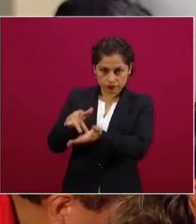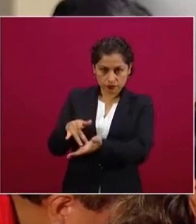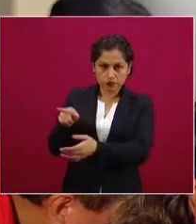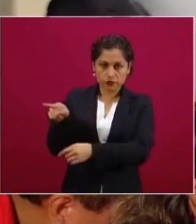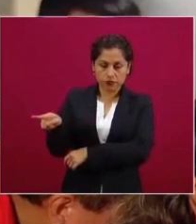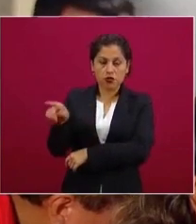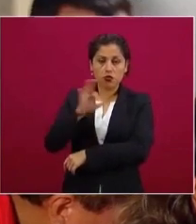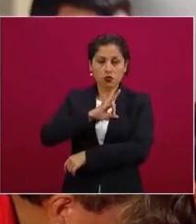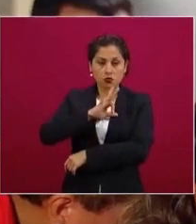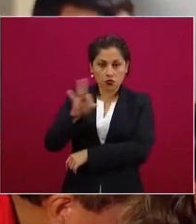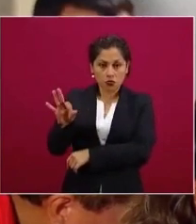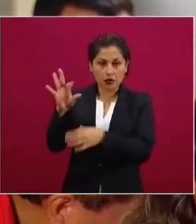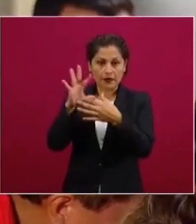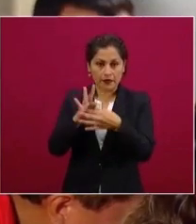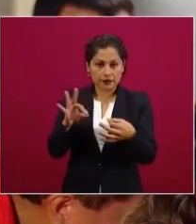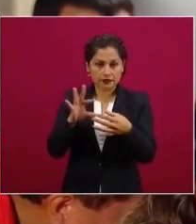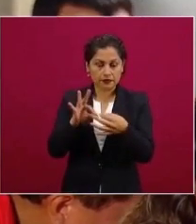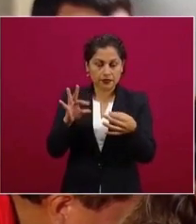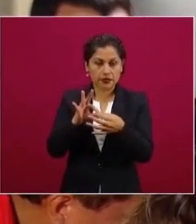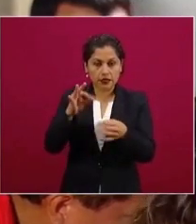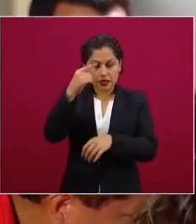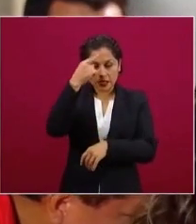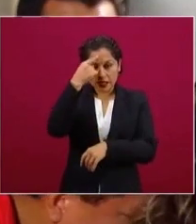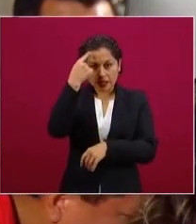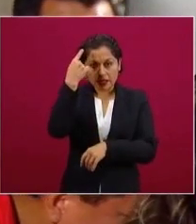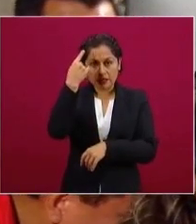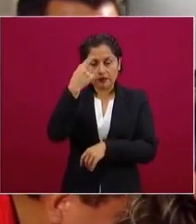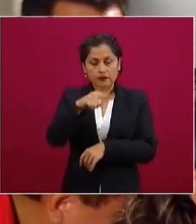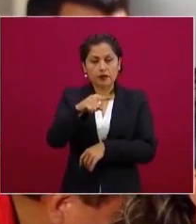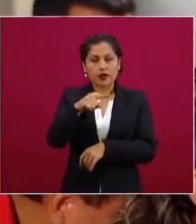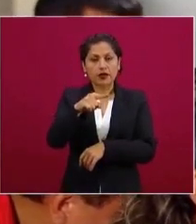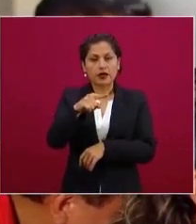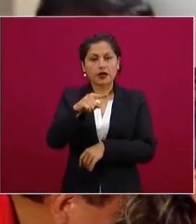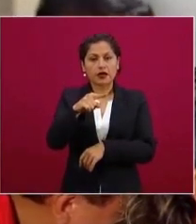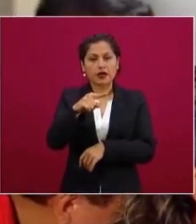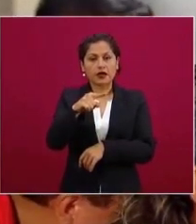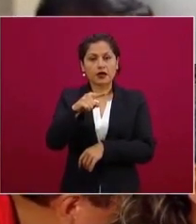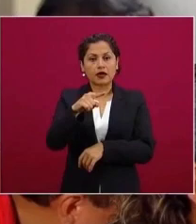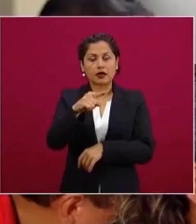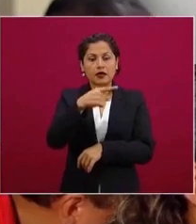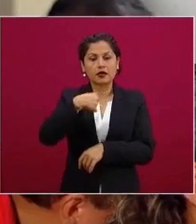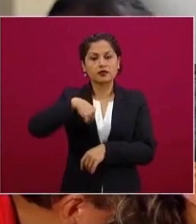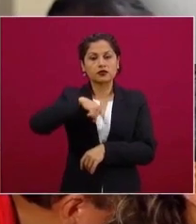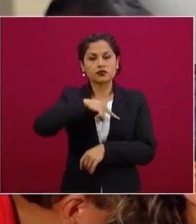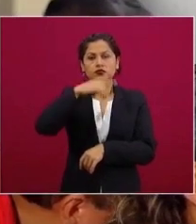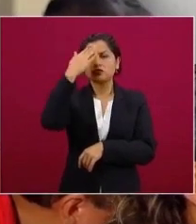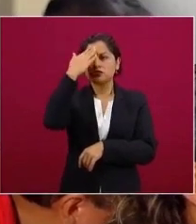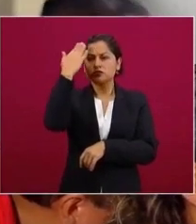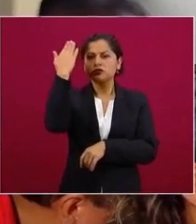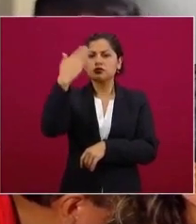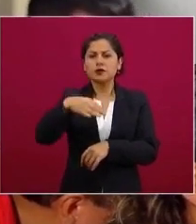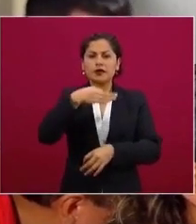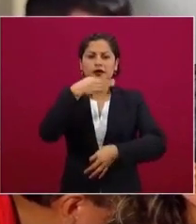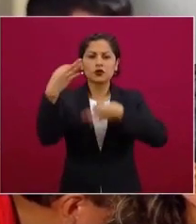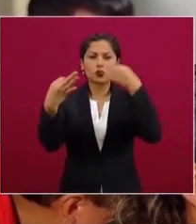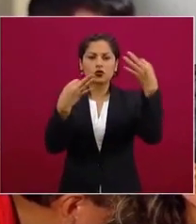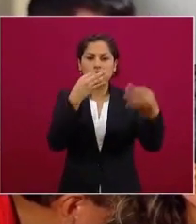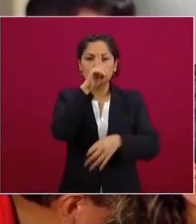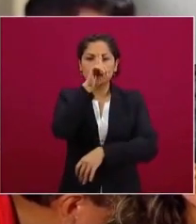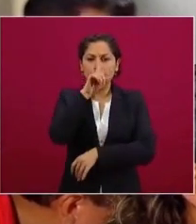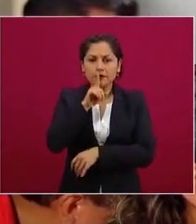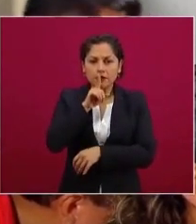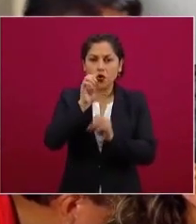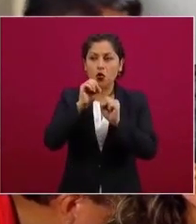manera sistemática, como bien dices. Y que siempre los trata de corruptos y de servirle a los